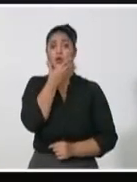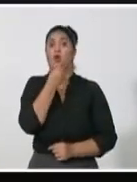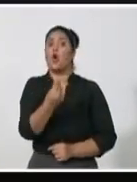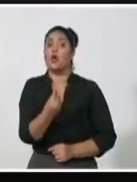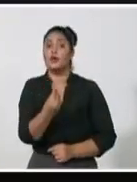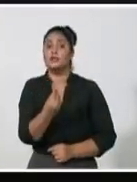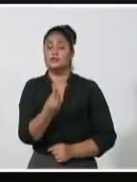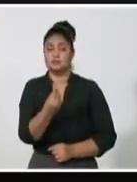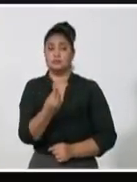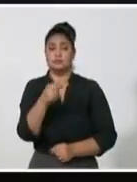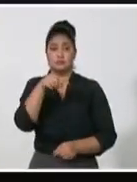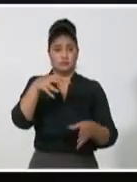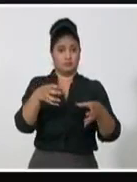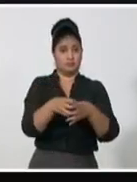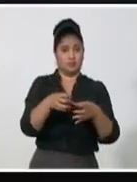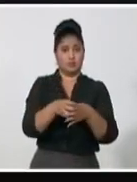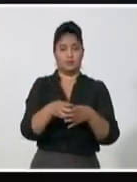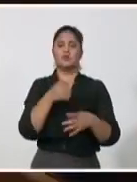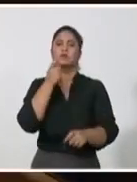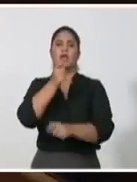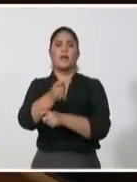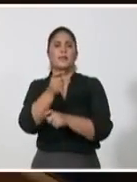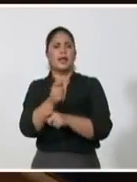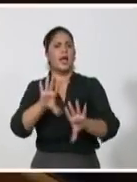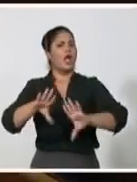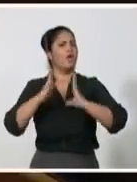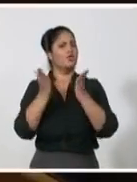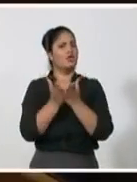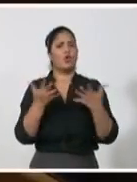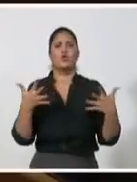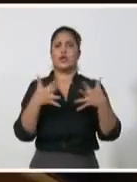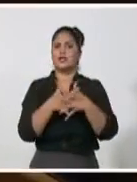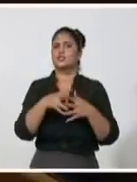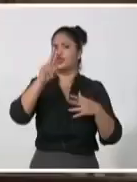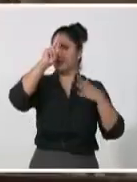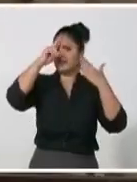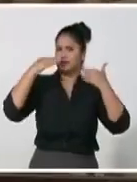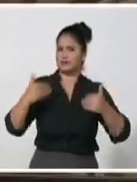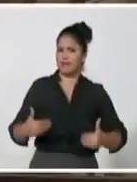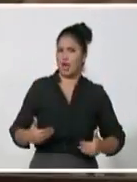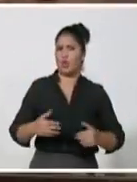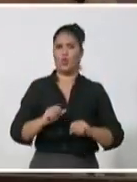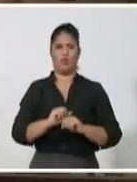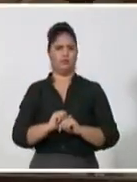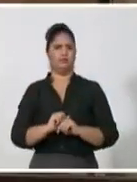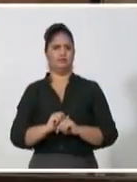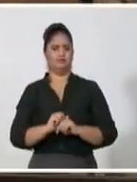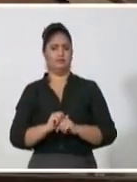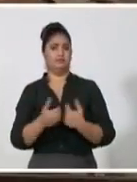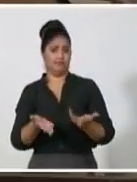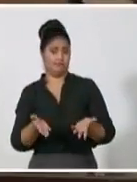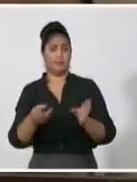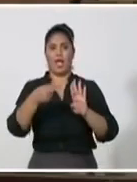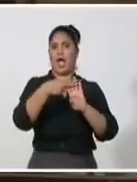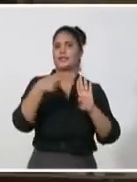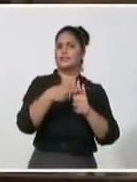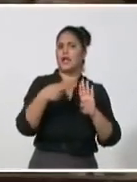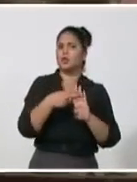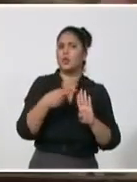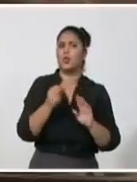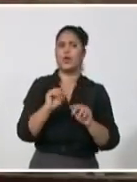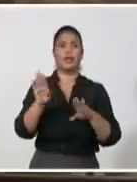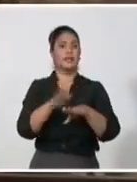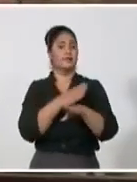tutela, se le enseña sanidad, tiene reglamento de la cuestión jurídica, orientación topografía. Hay una serie de cuestiones que son